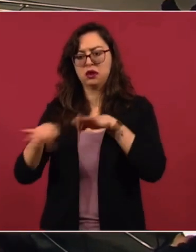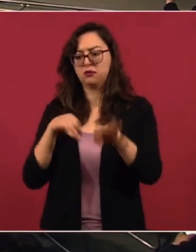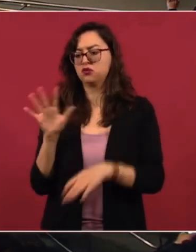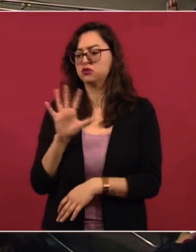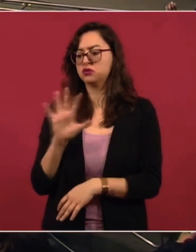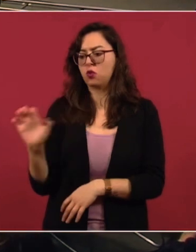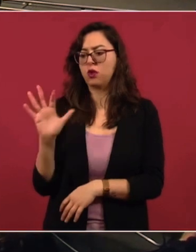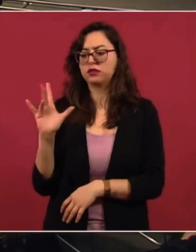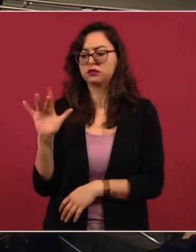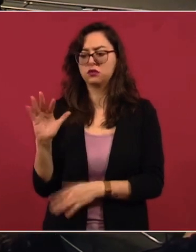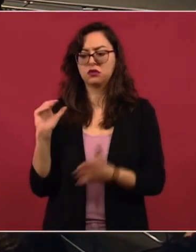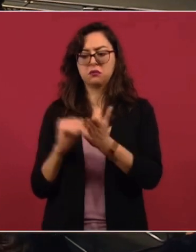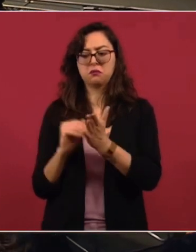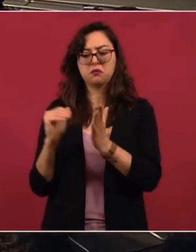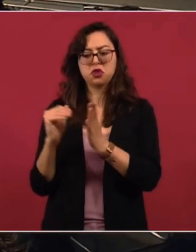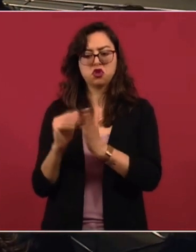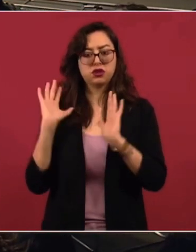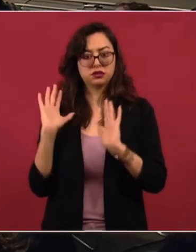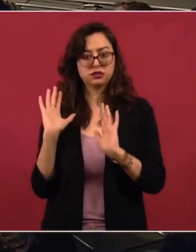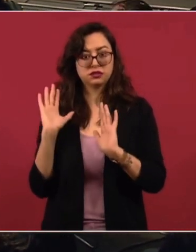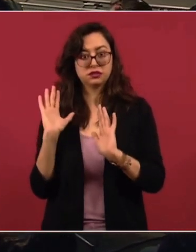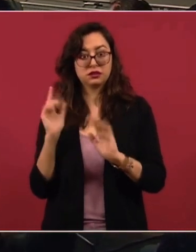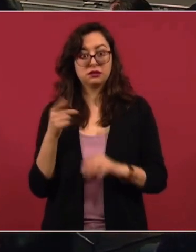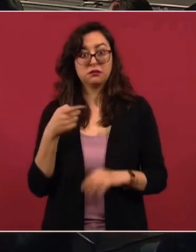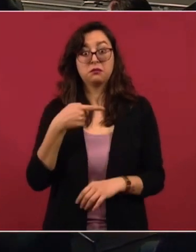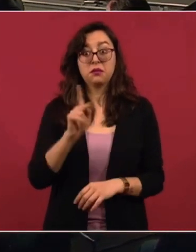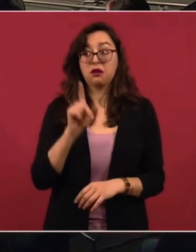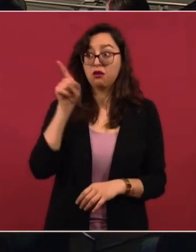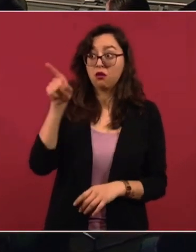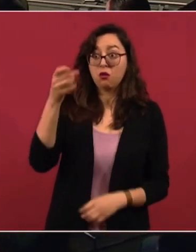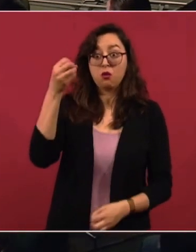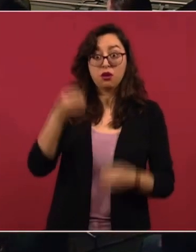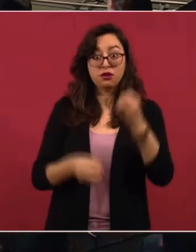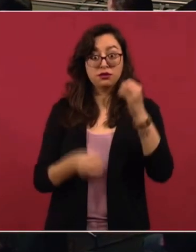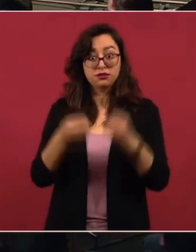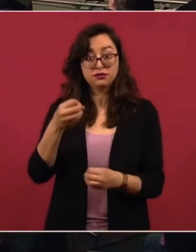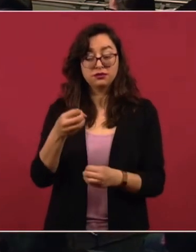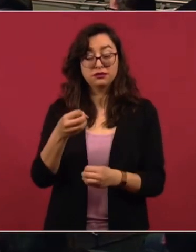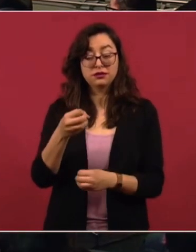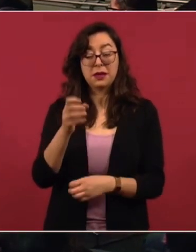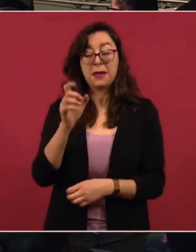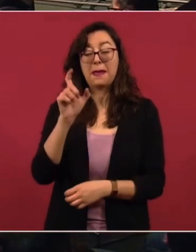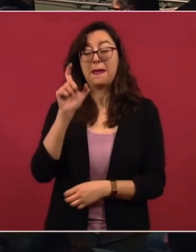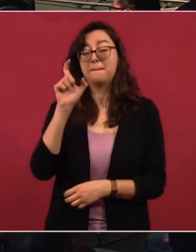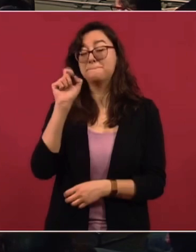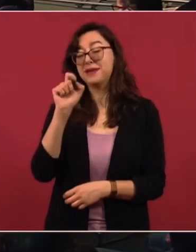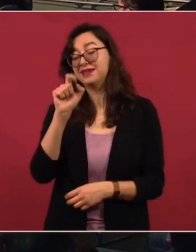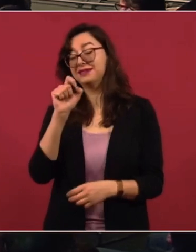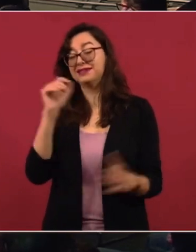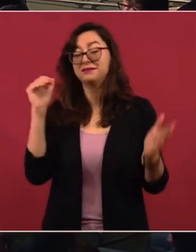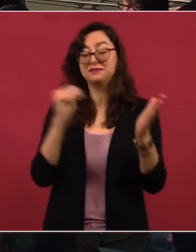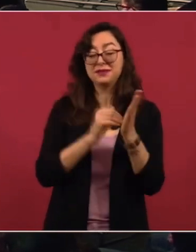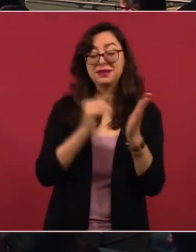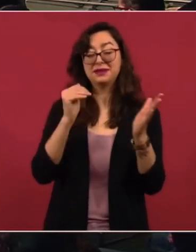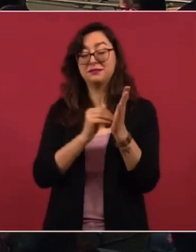son 20 mil, estamos hablando de 40 veces más.